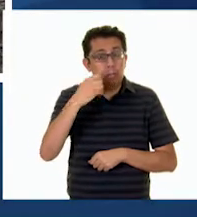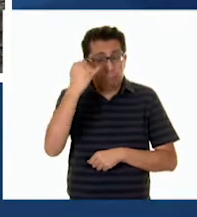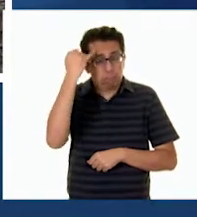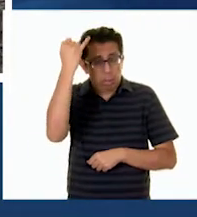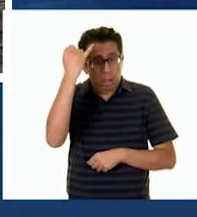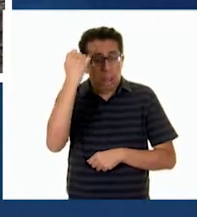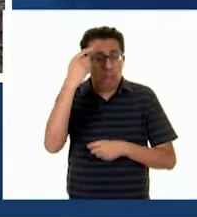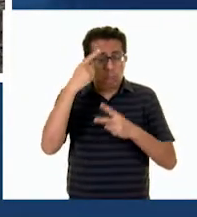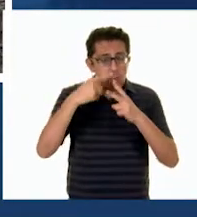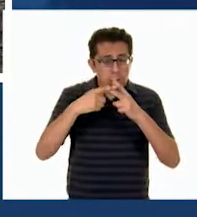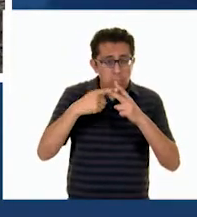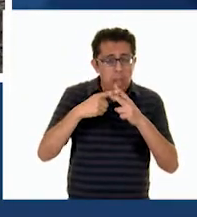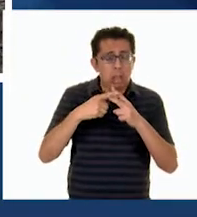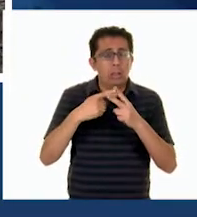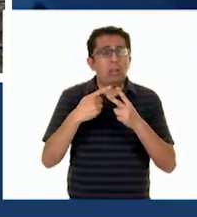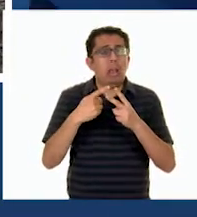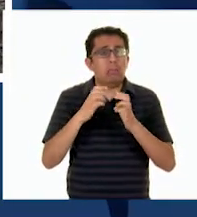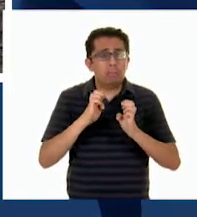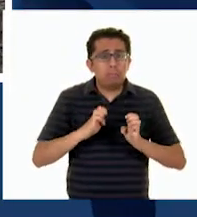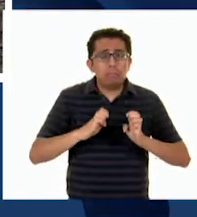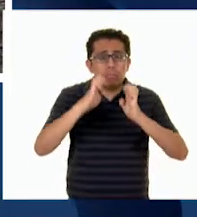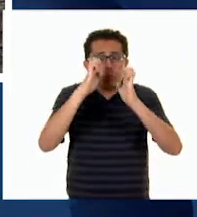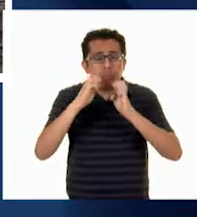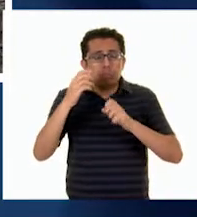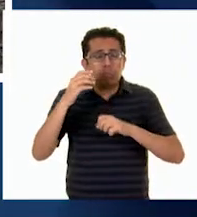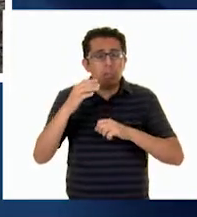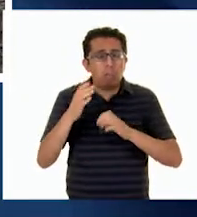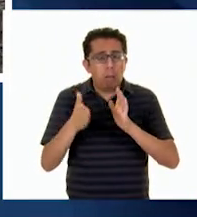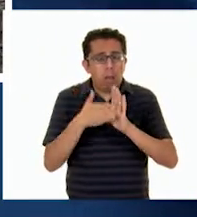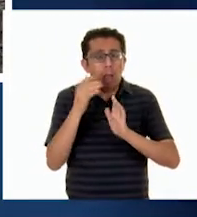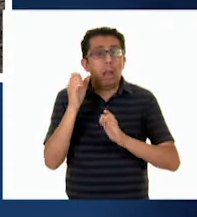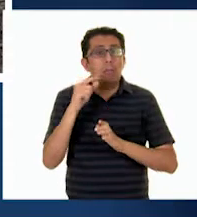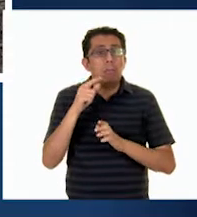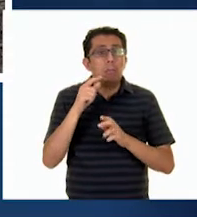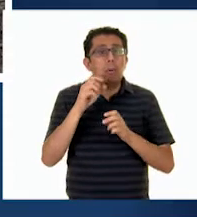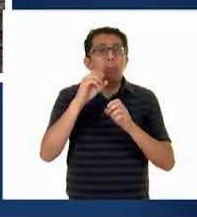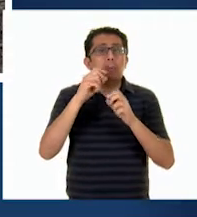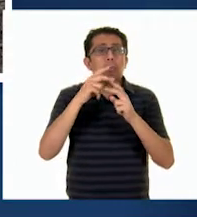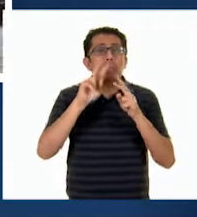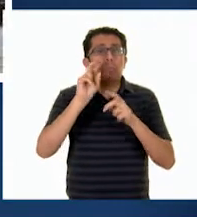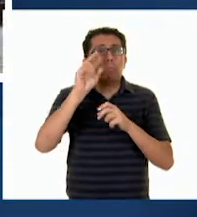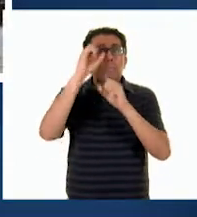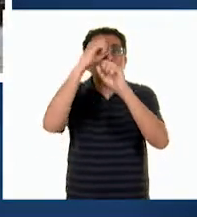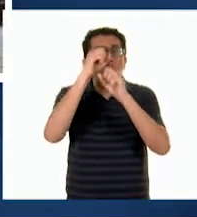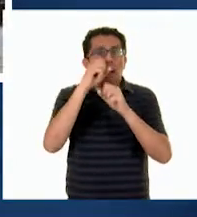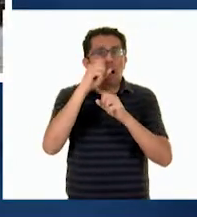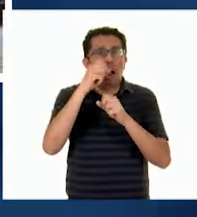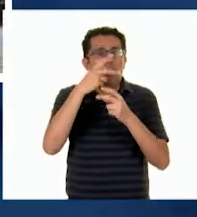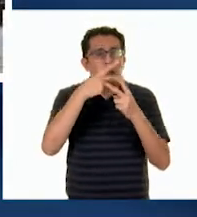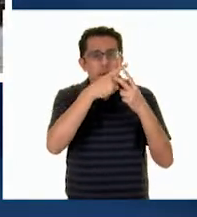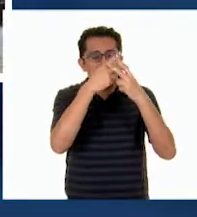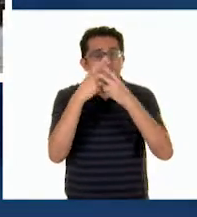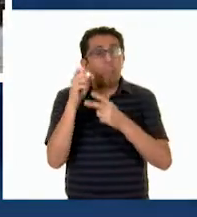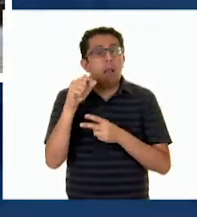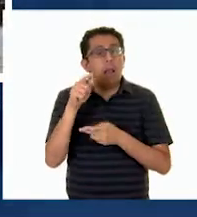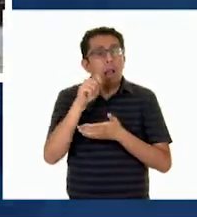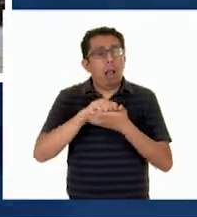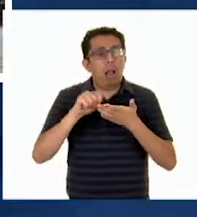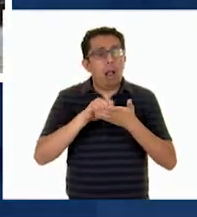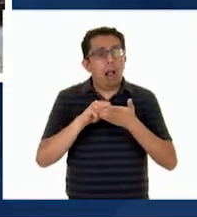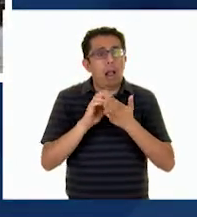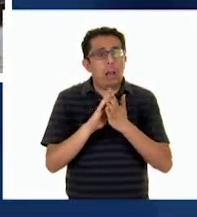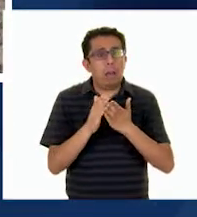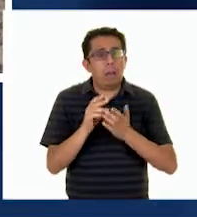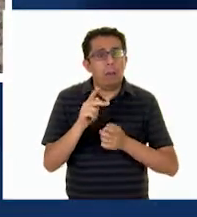arquitectura Y la astronomía Sus creencias religiosas Quedaron plasmadas En su famoso libro El Popol Vuh Según el último